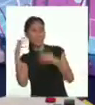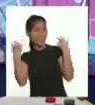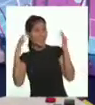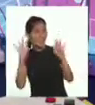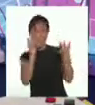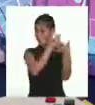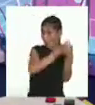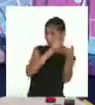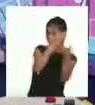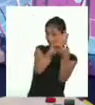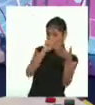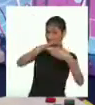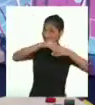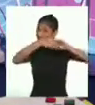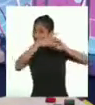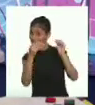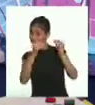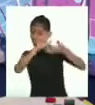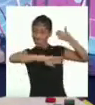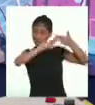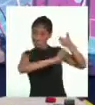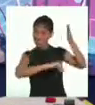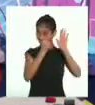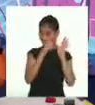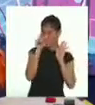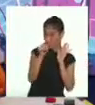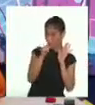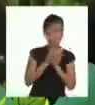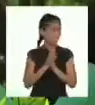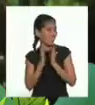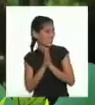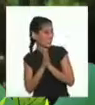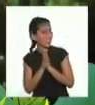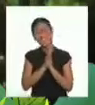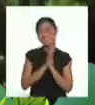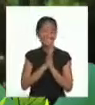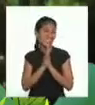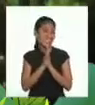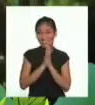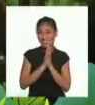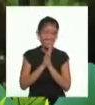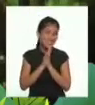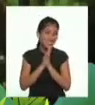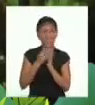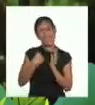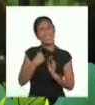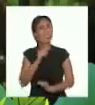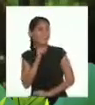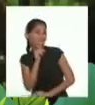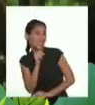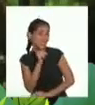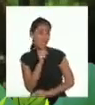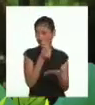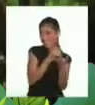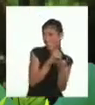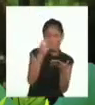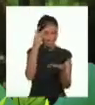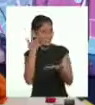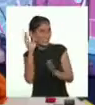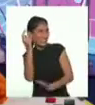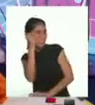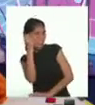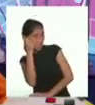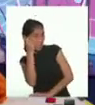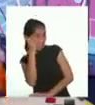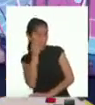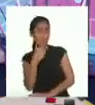¿estás lista para escribir esta leyenda en el periódico de tu comunidad? ¡Pechi! A mí no me siento tan preparado para escribirla.